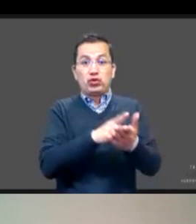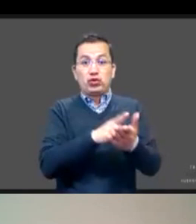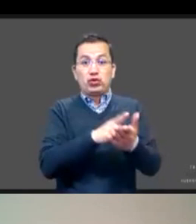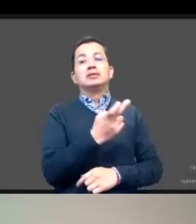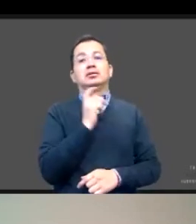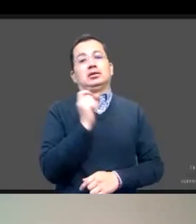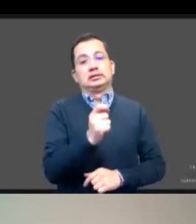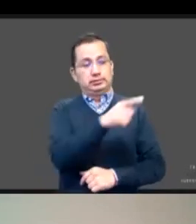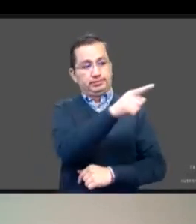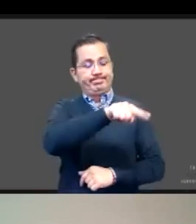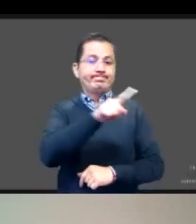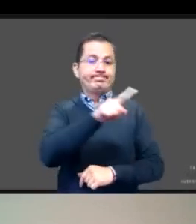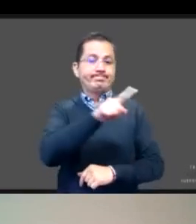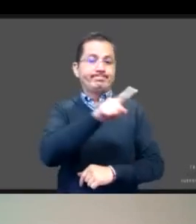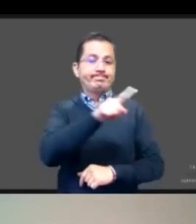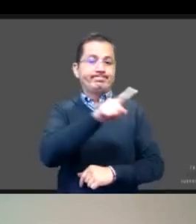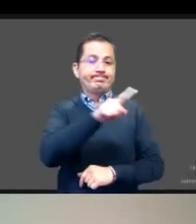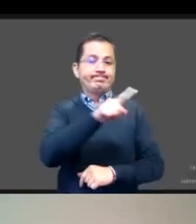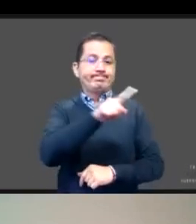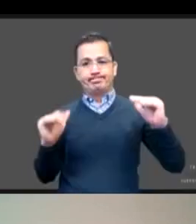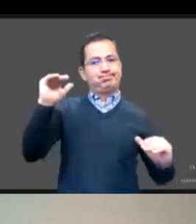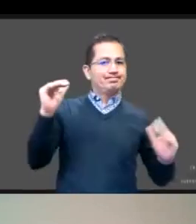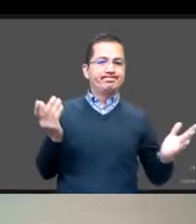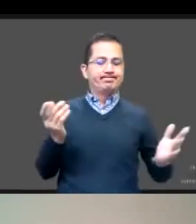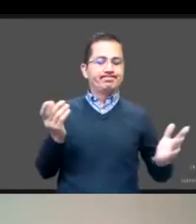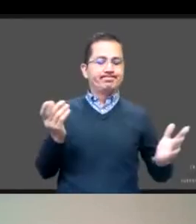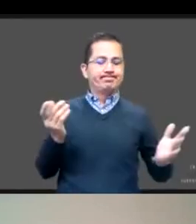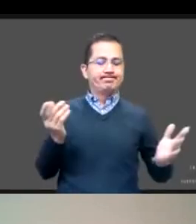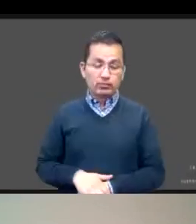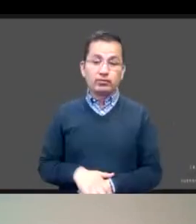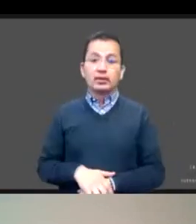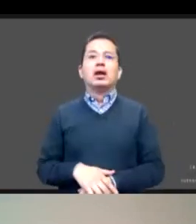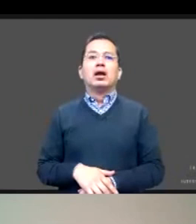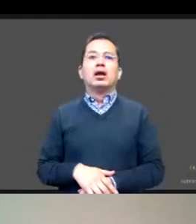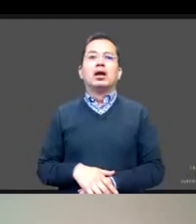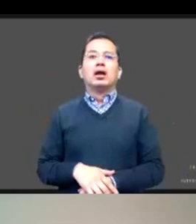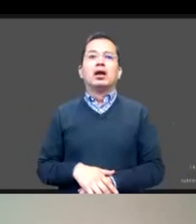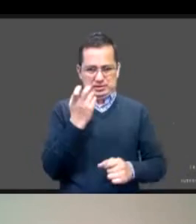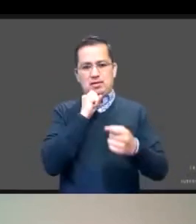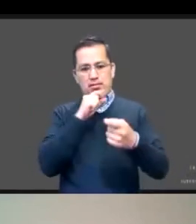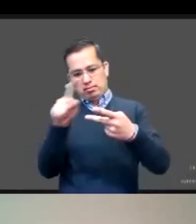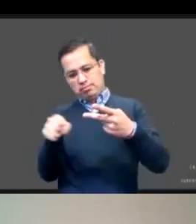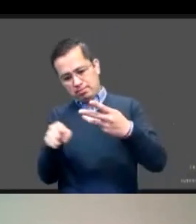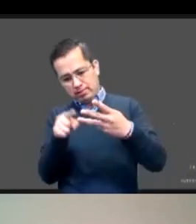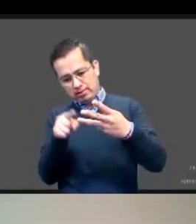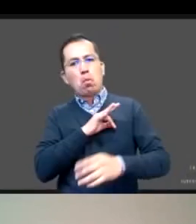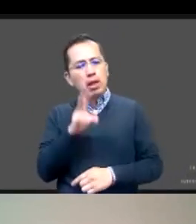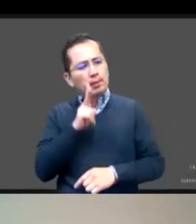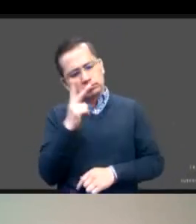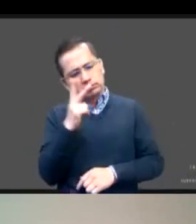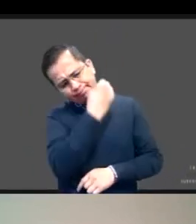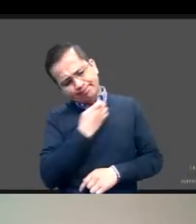género se marcan. Y es una de las razones también que pudiéramos ir analizando por las cuales las jóvenes, las